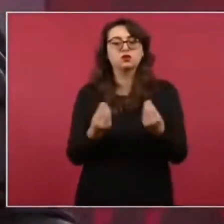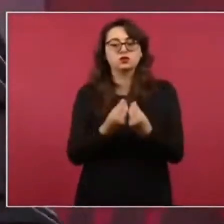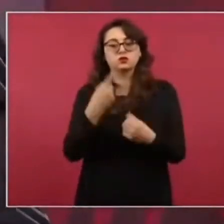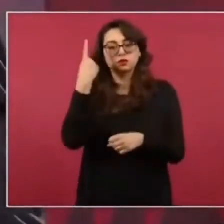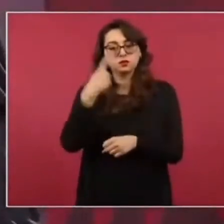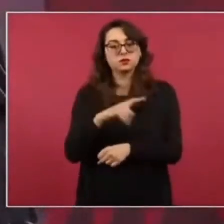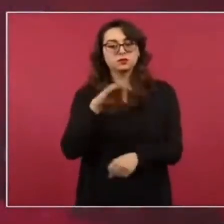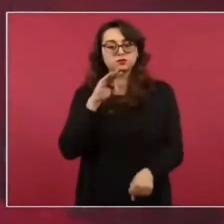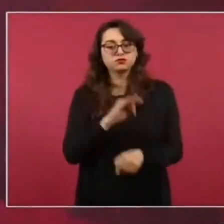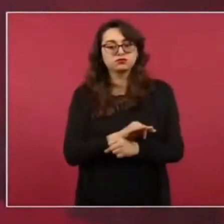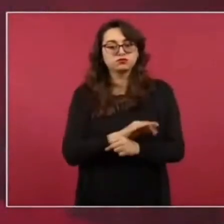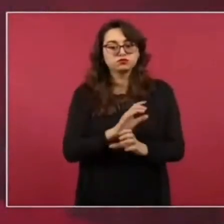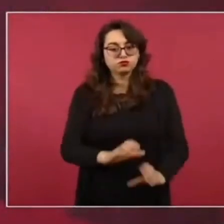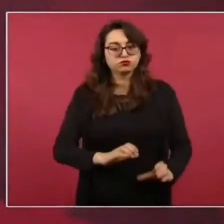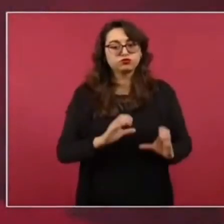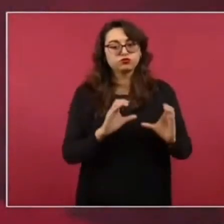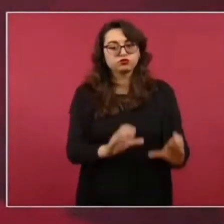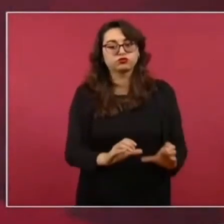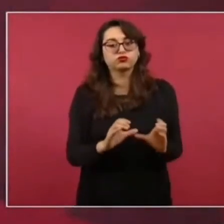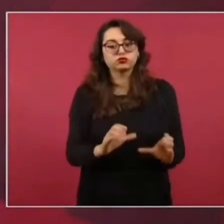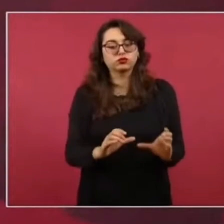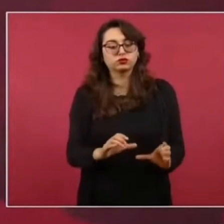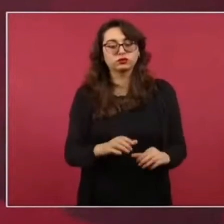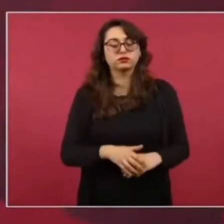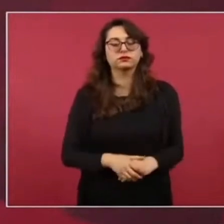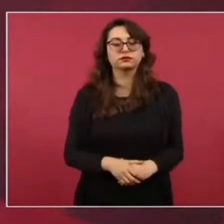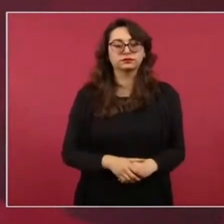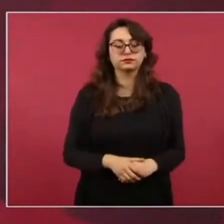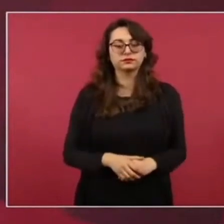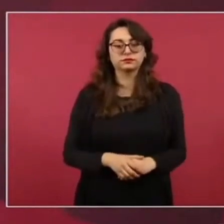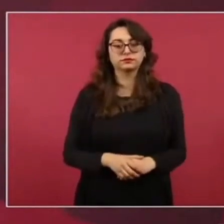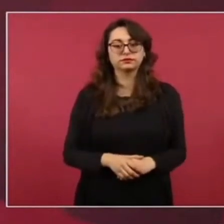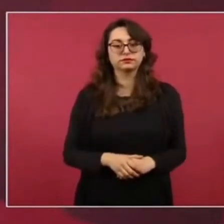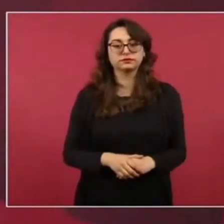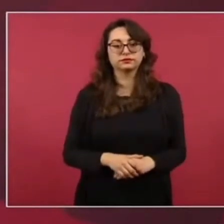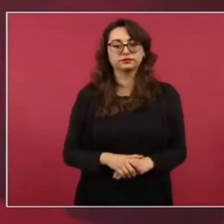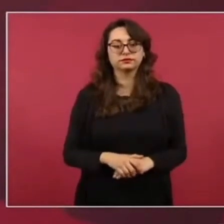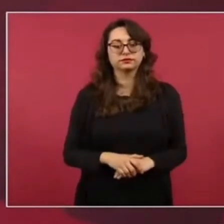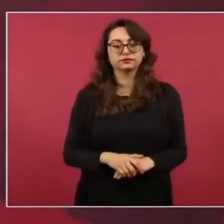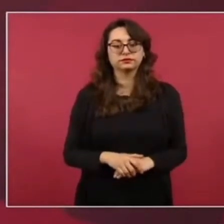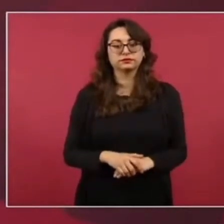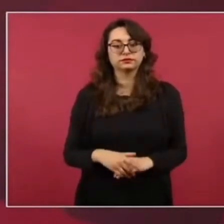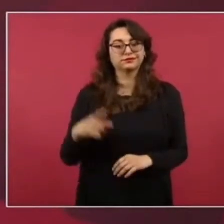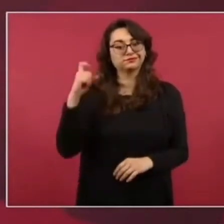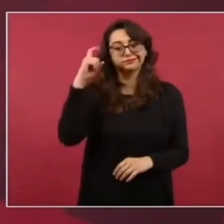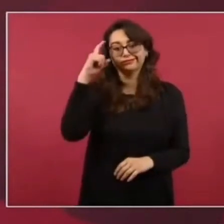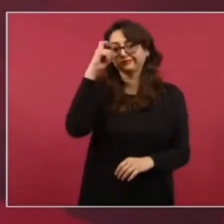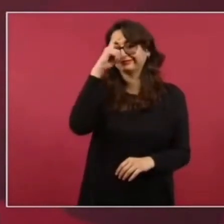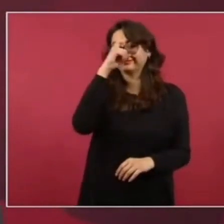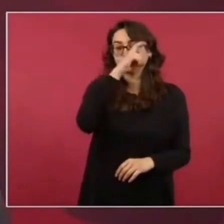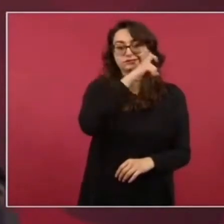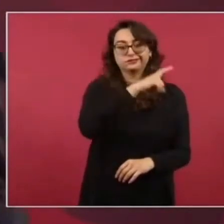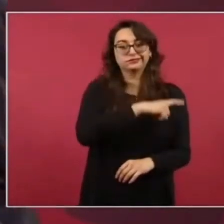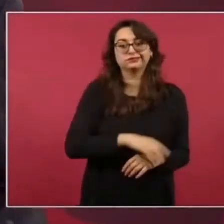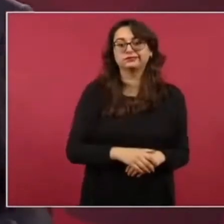protegerlos, cuidarlos, es muy difícil porque son